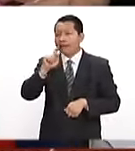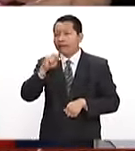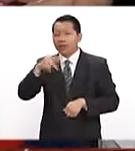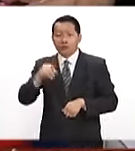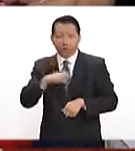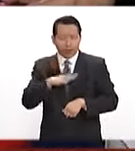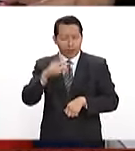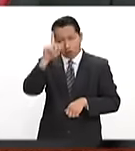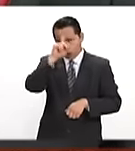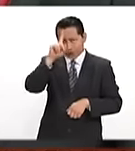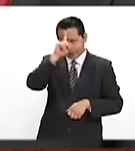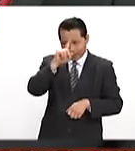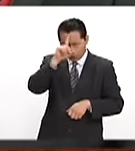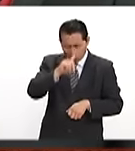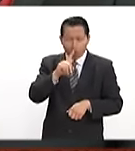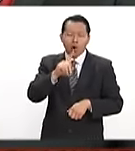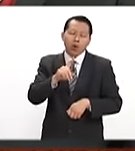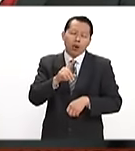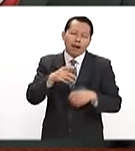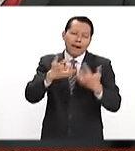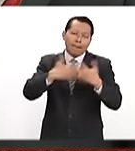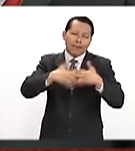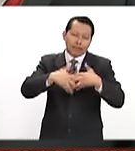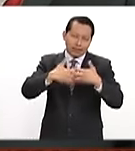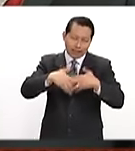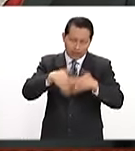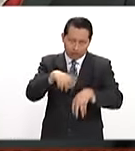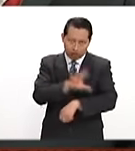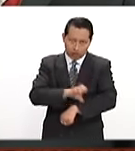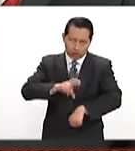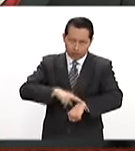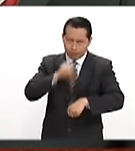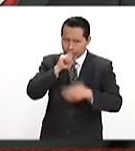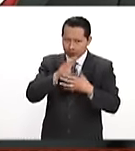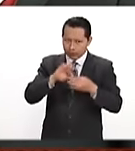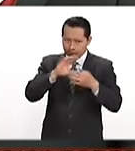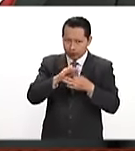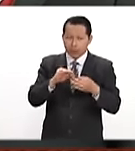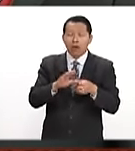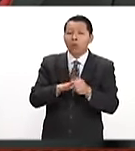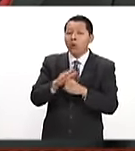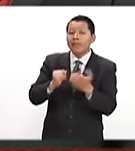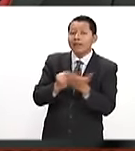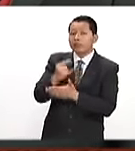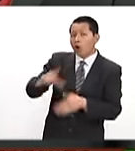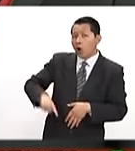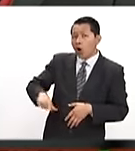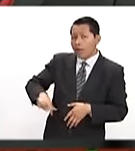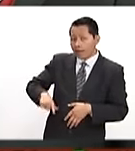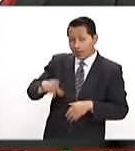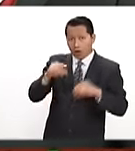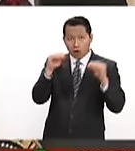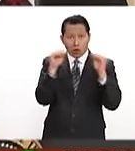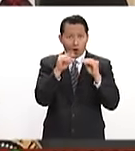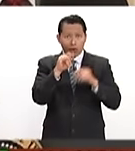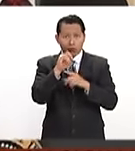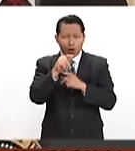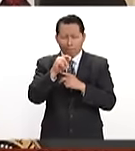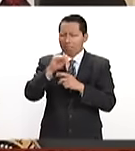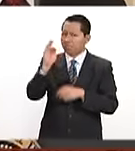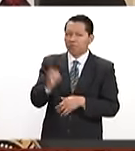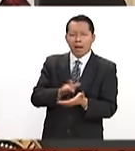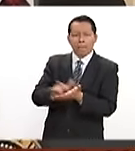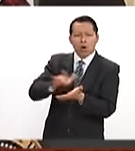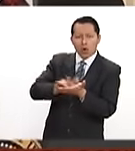Consejo Coordinador Empresarial, aseguró que apoyará las decisiones que tomen nuestro gobierno durante las negociaciones con Trump, incluso